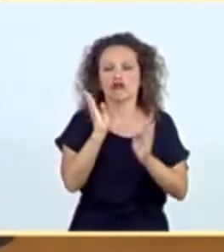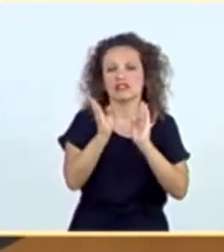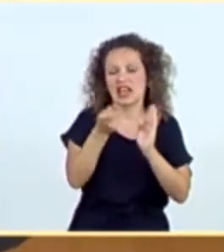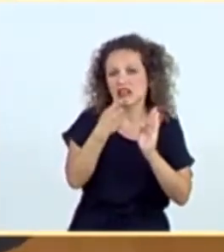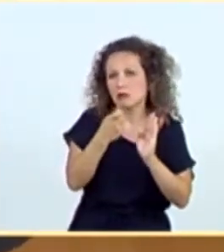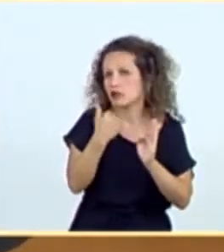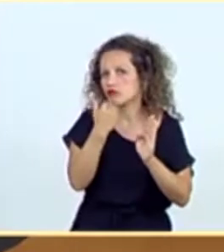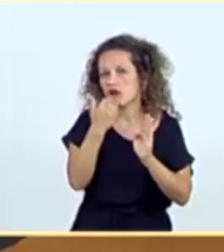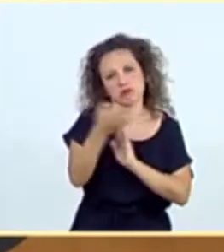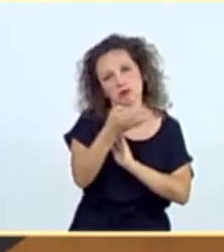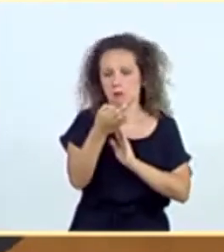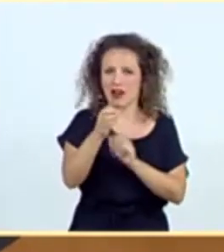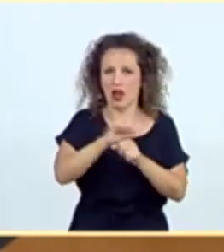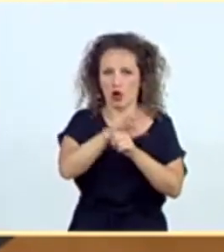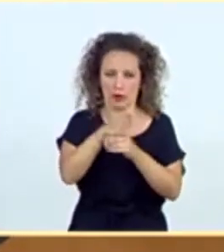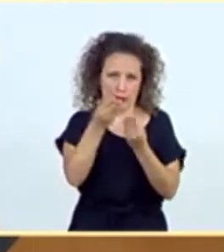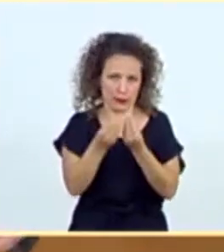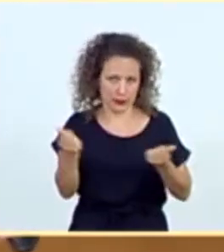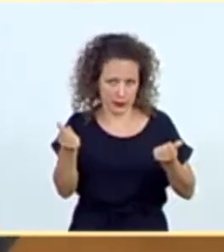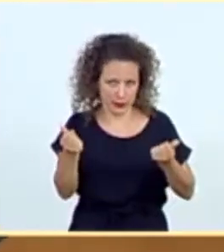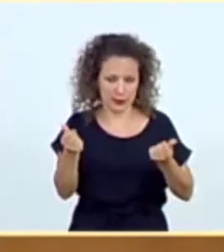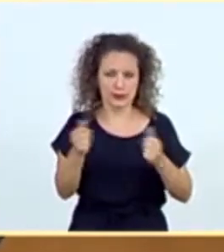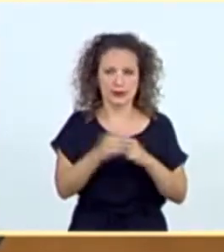el COVID-19.